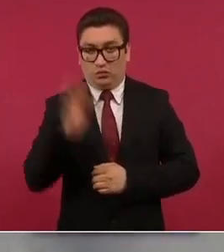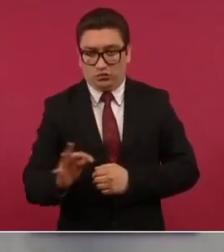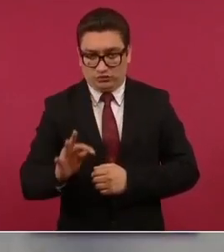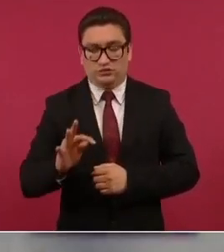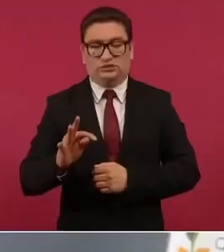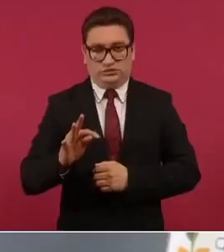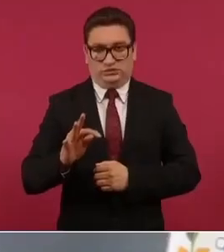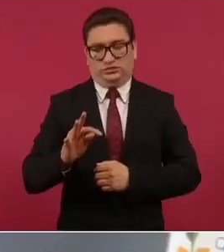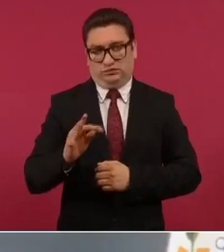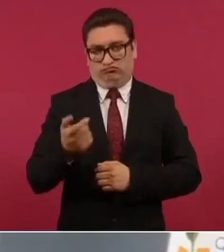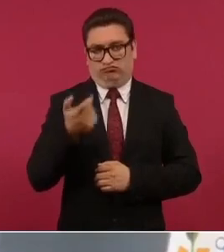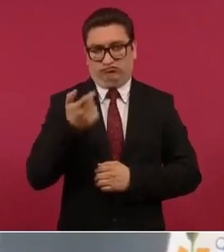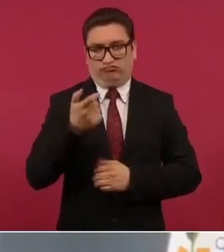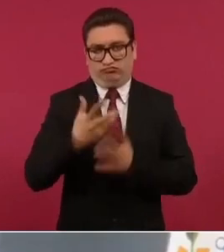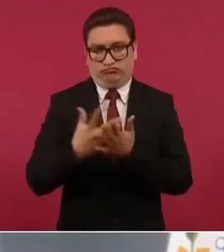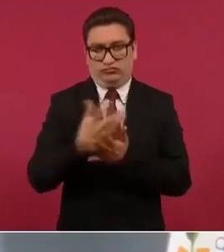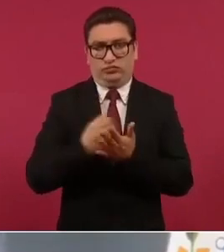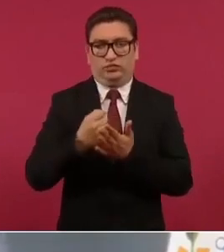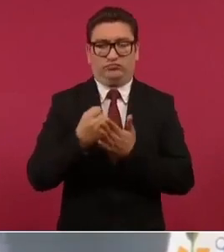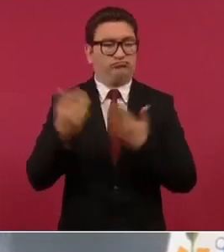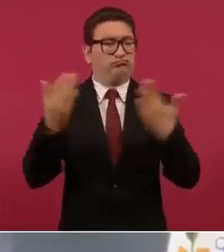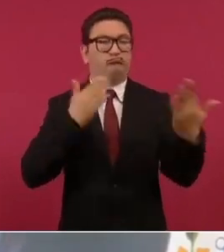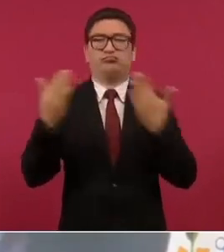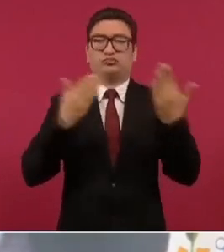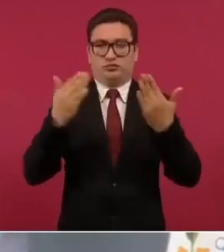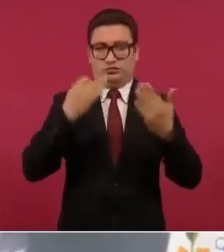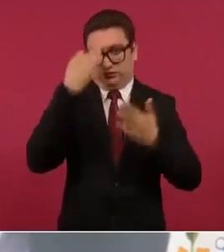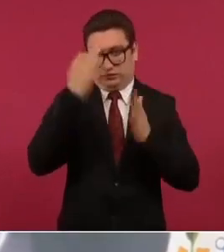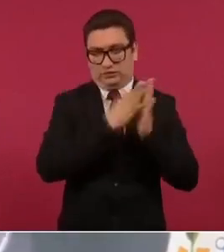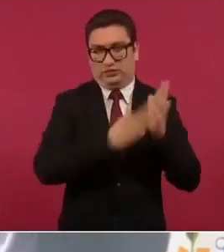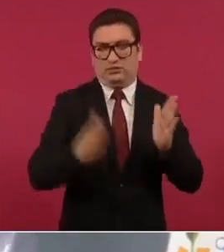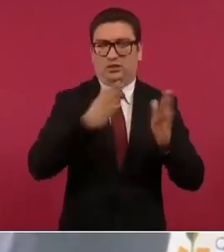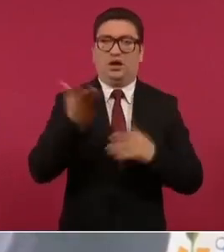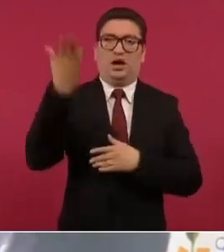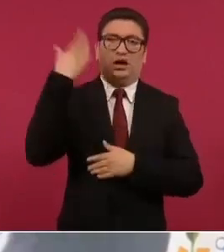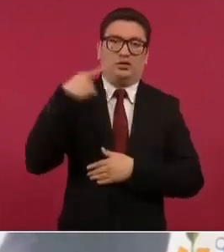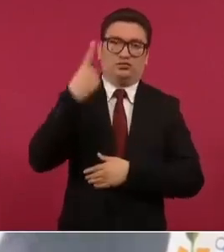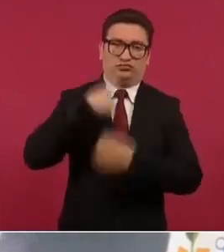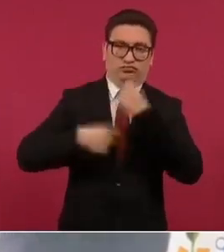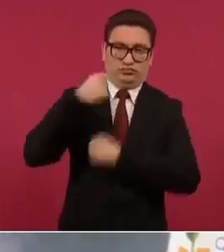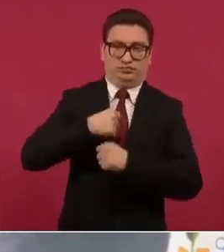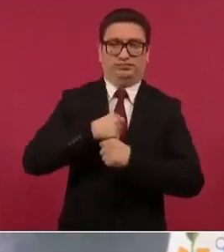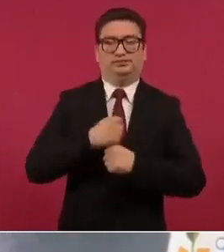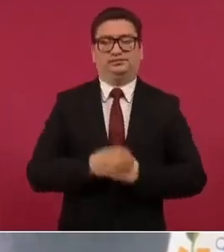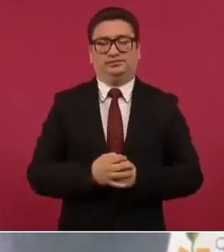reales en relación con el mismo periodo del año pasado